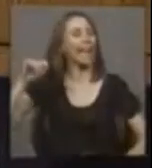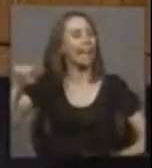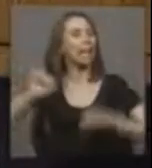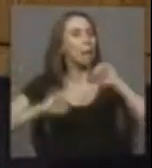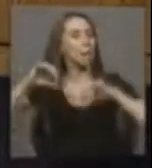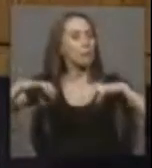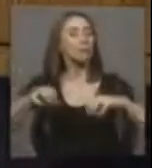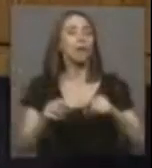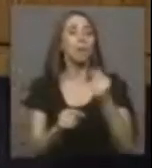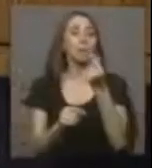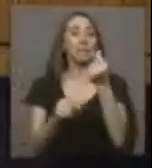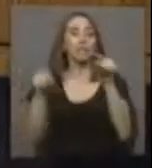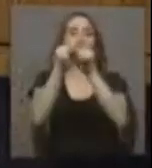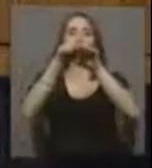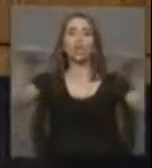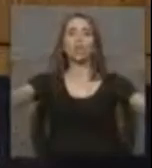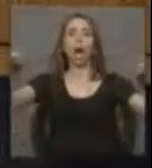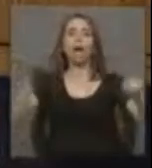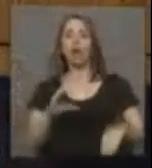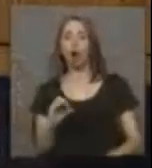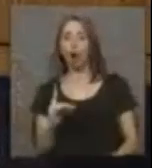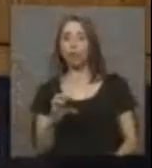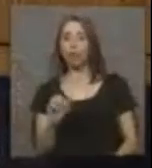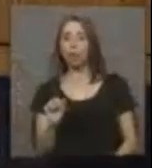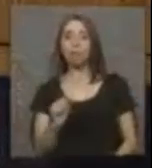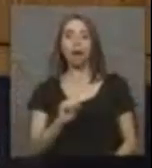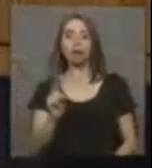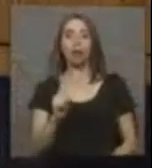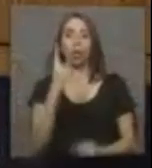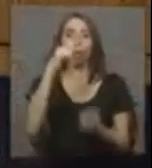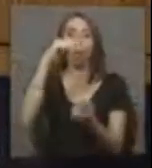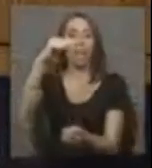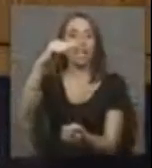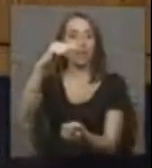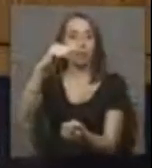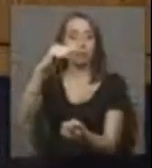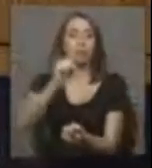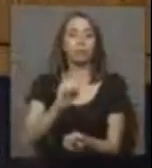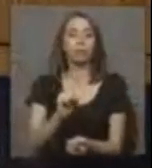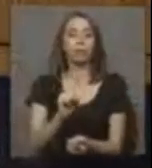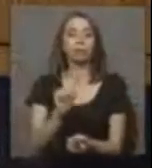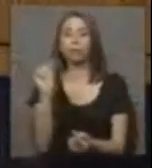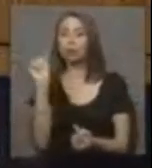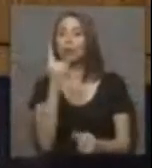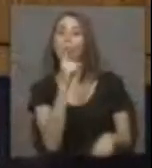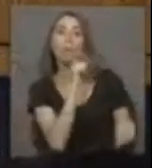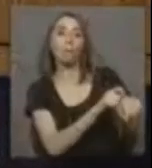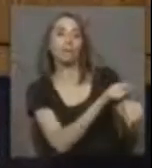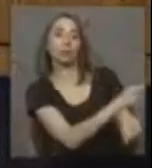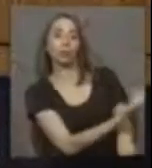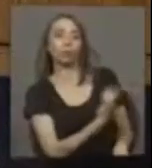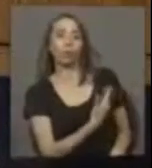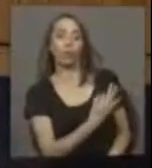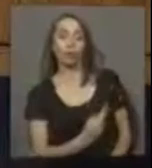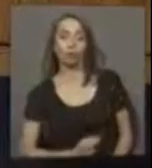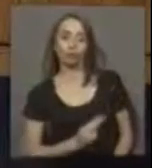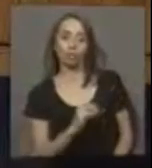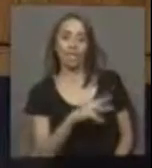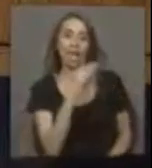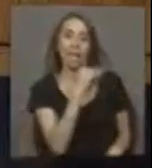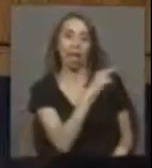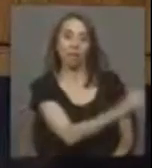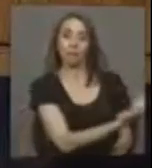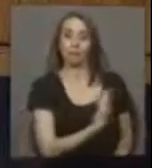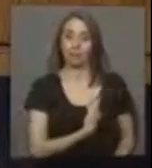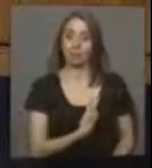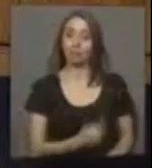tanto, el precio estandarizado, no como dice Odepa, litro. Sino que, voy a tomarme un minuto el diputado Chayín, que no está. Me lo ha